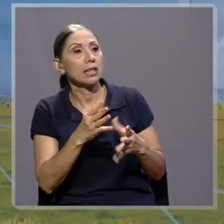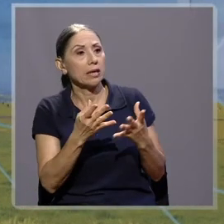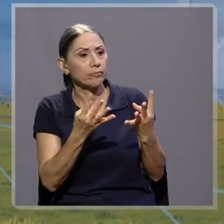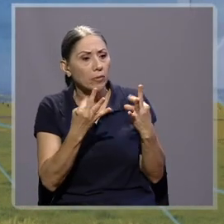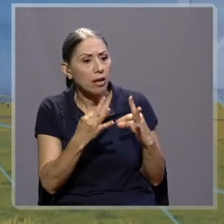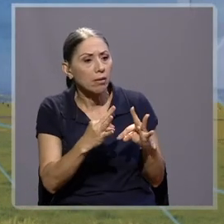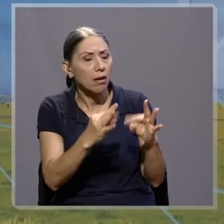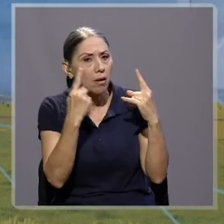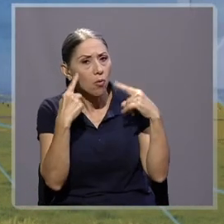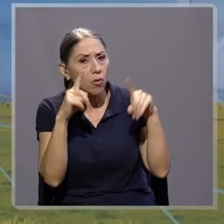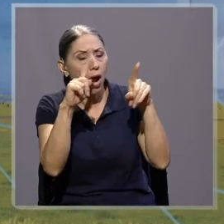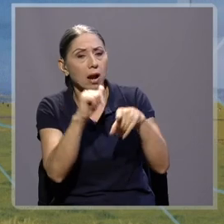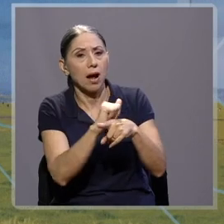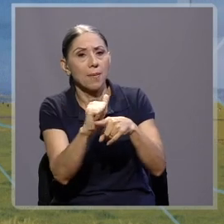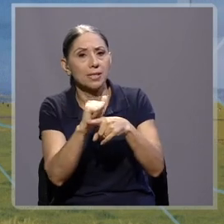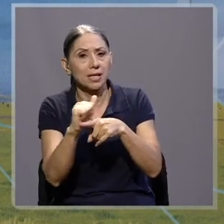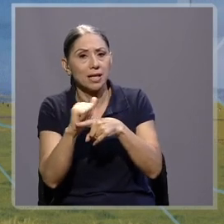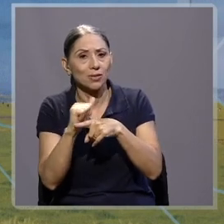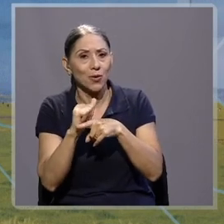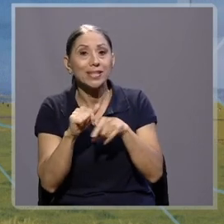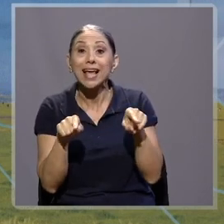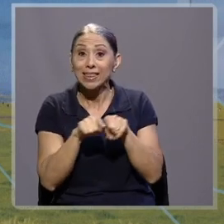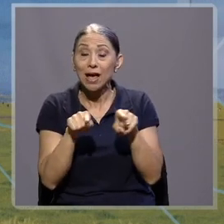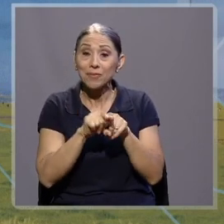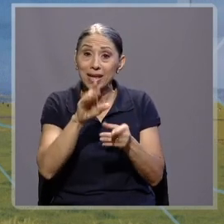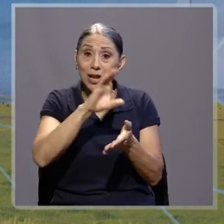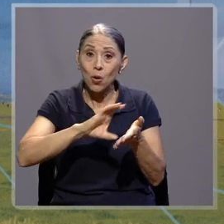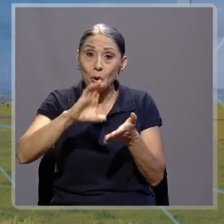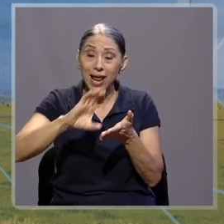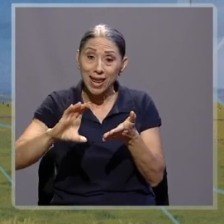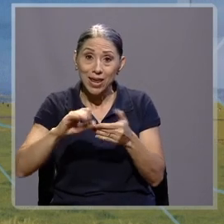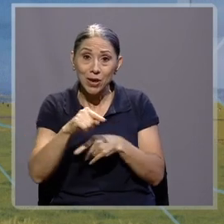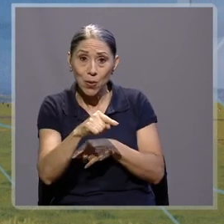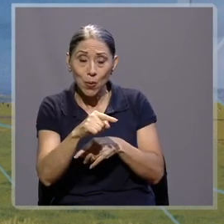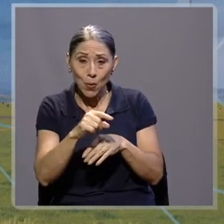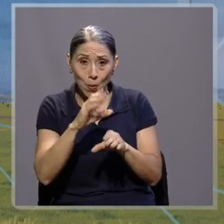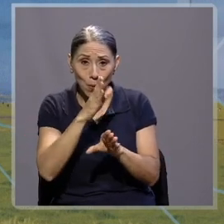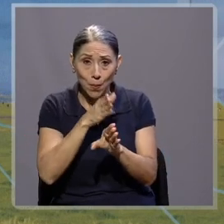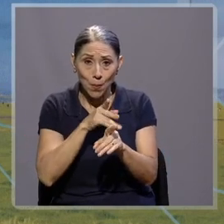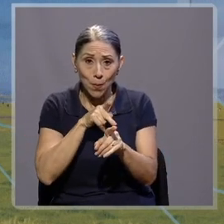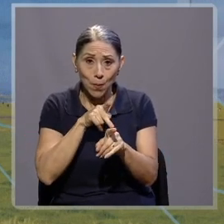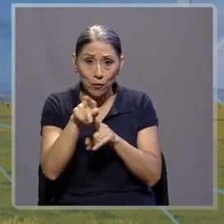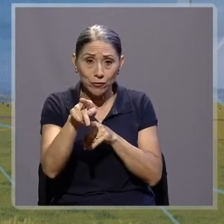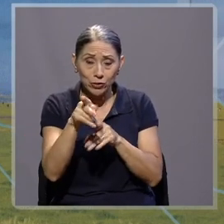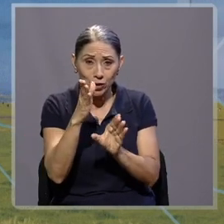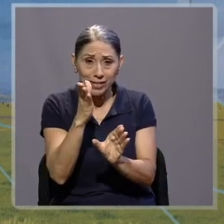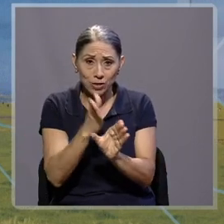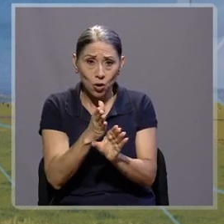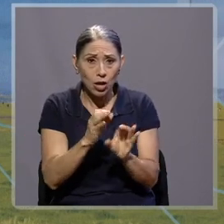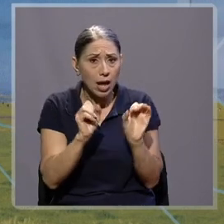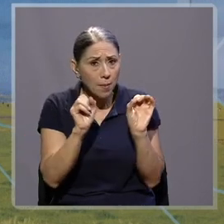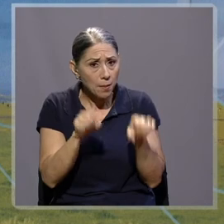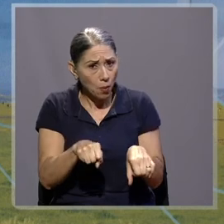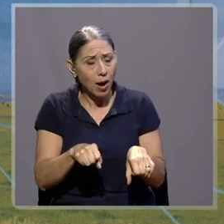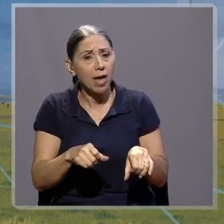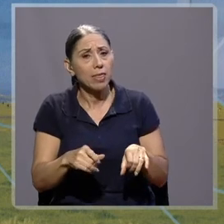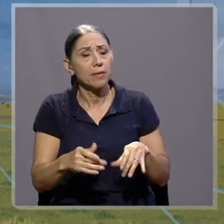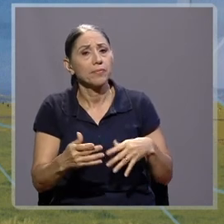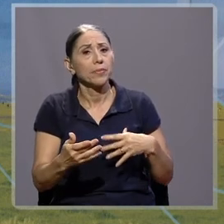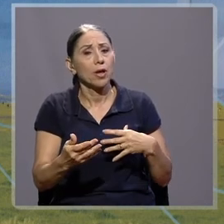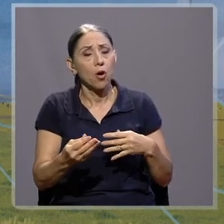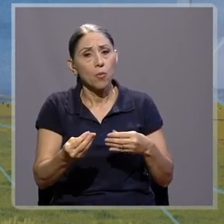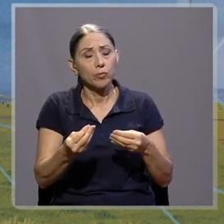el colegio puede o sirve, ¿verdad?, como un canal, como un puente de comunicación